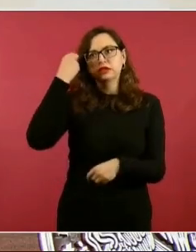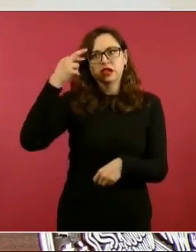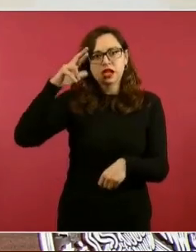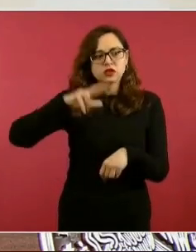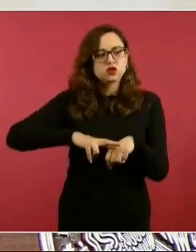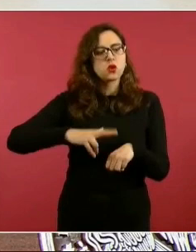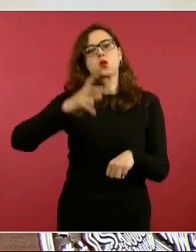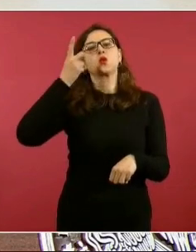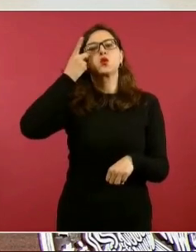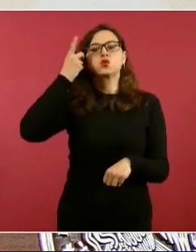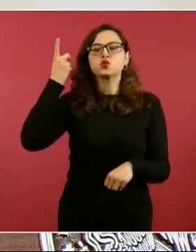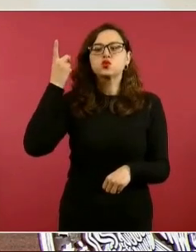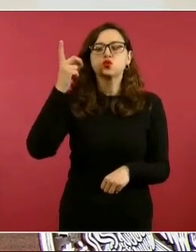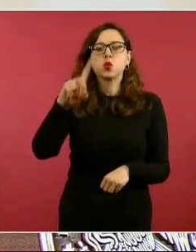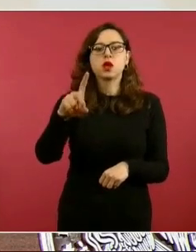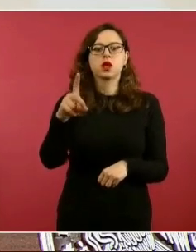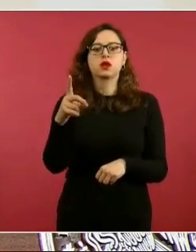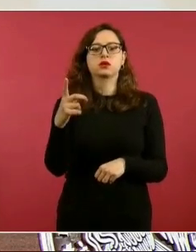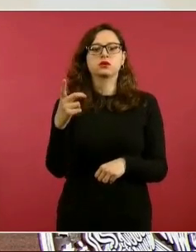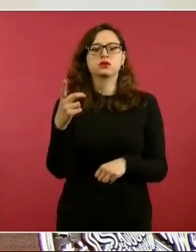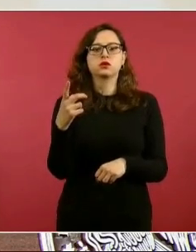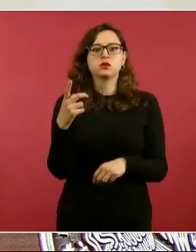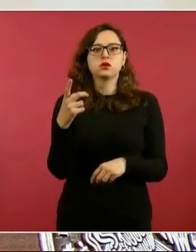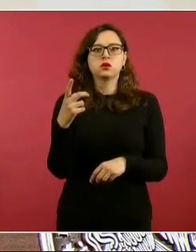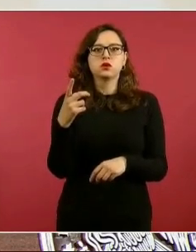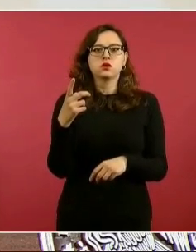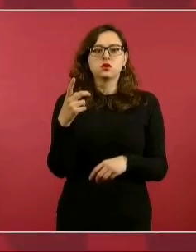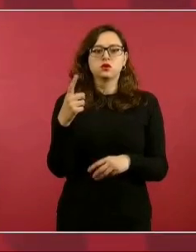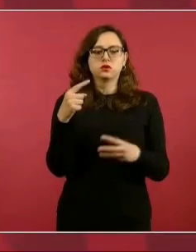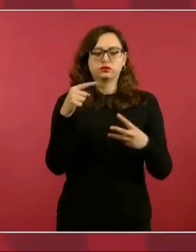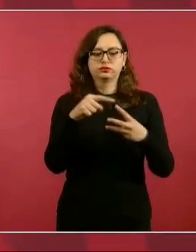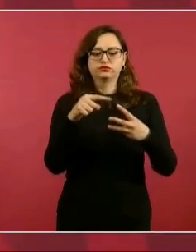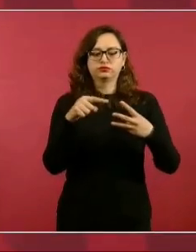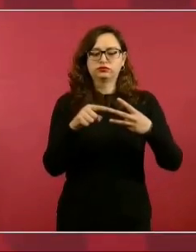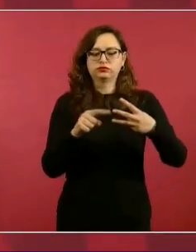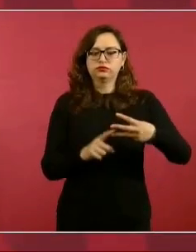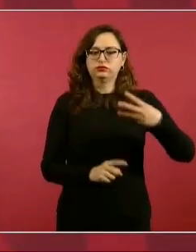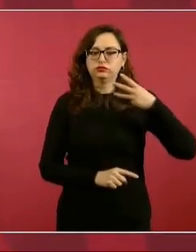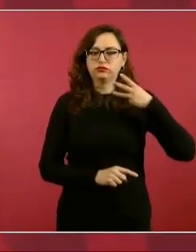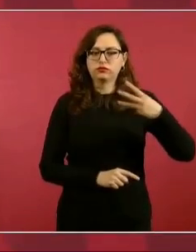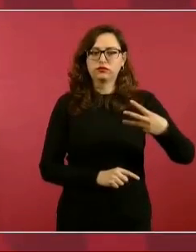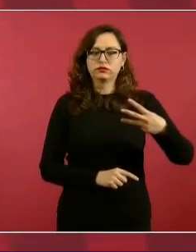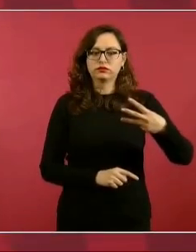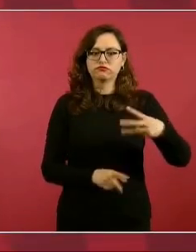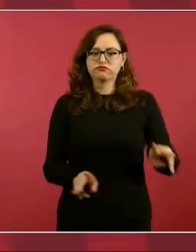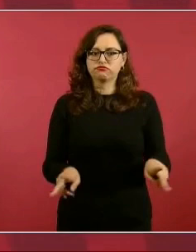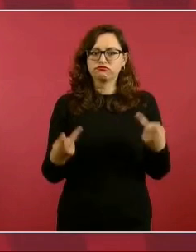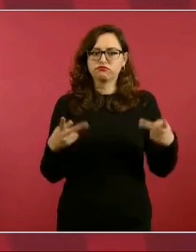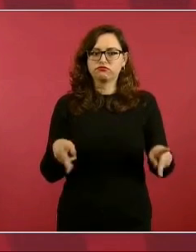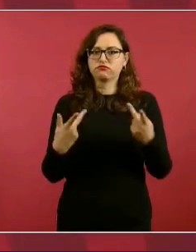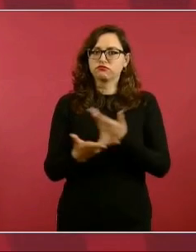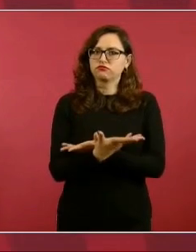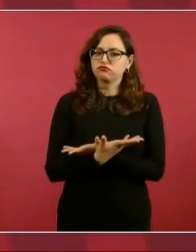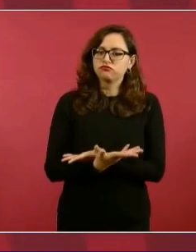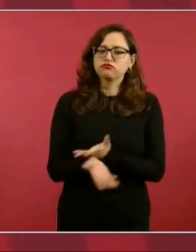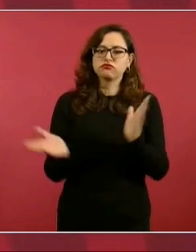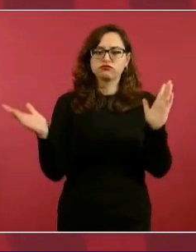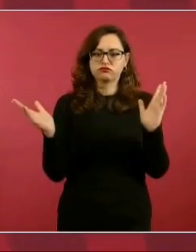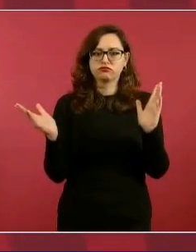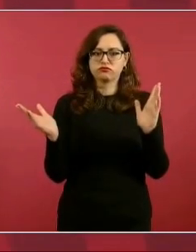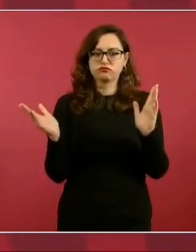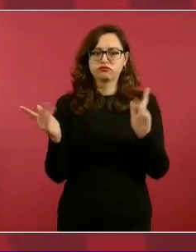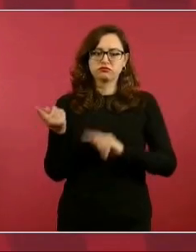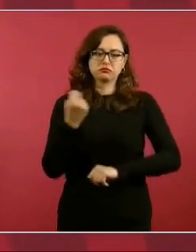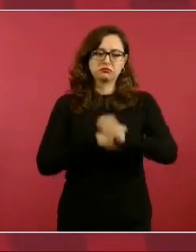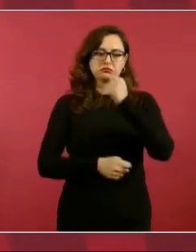de las tres principales distribuidoras o